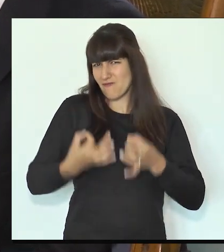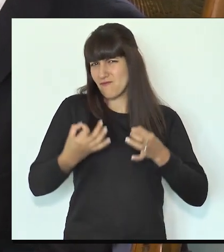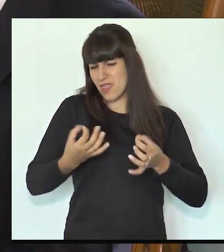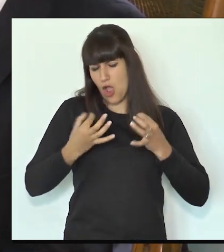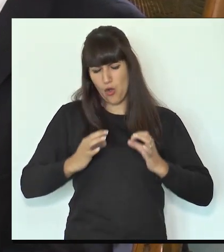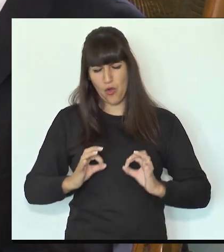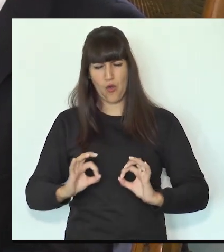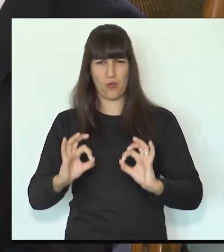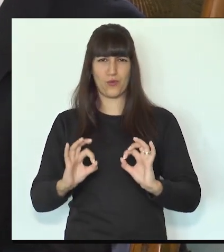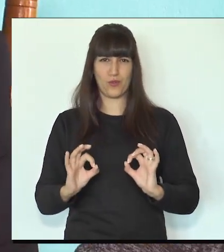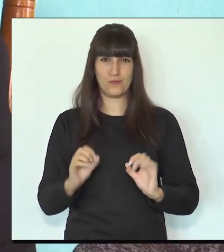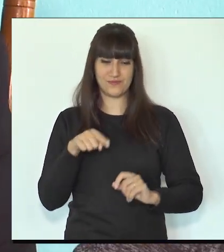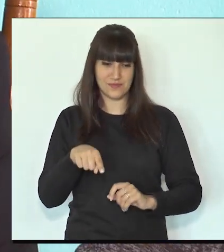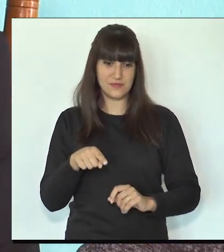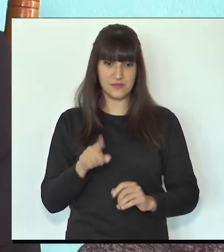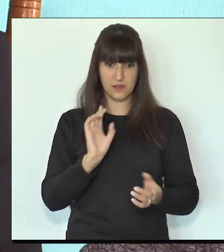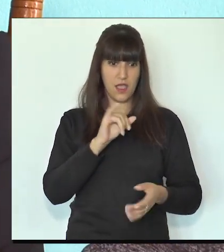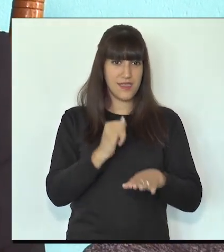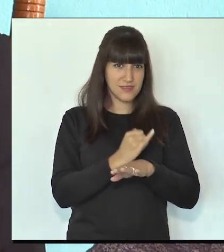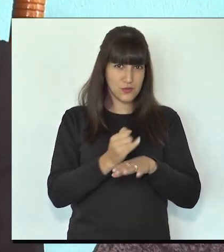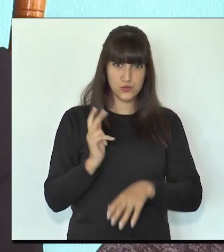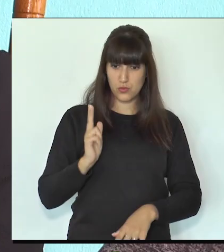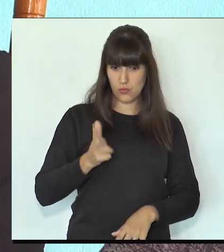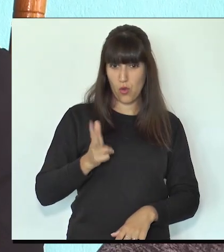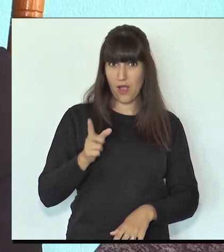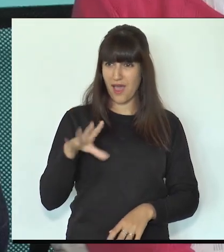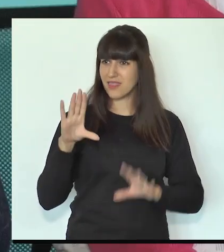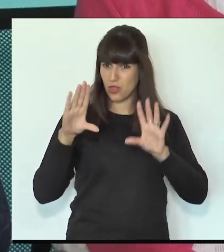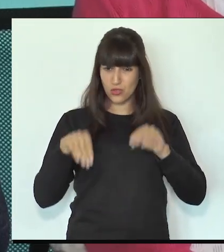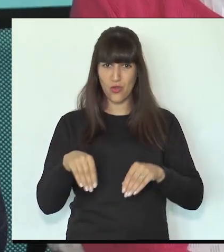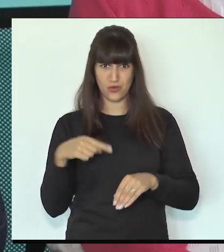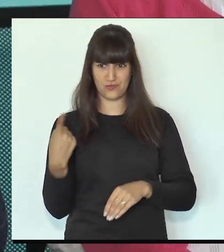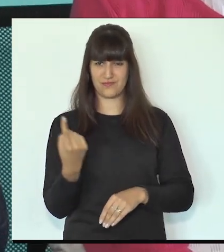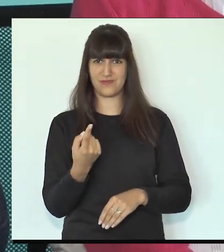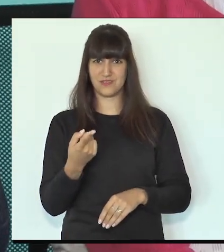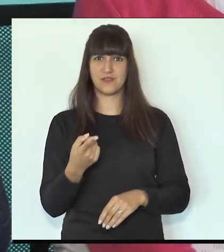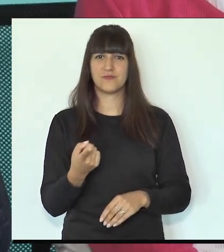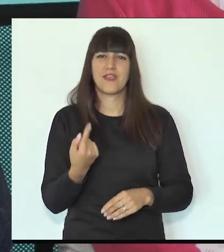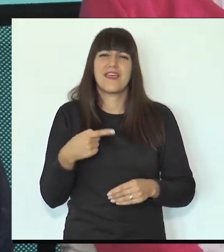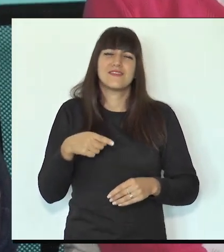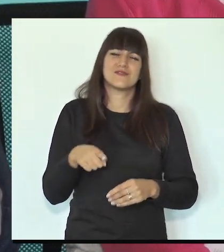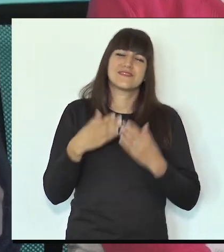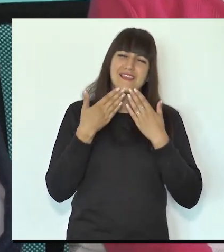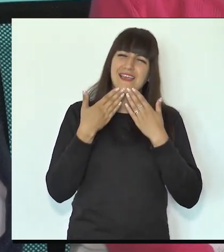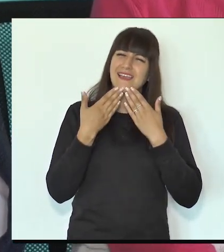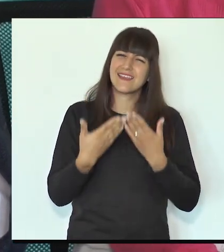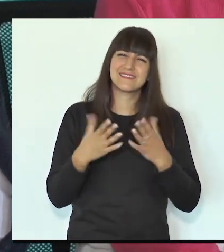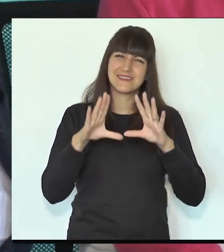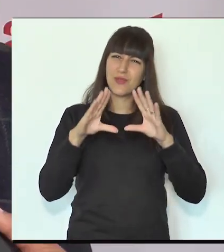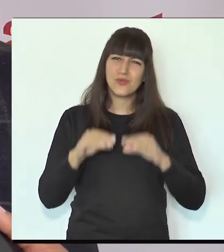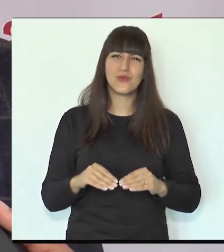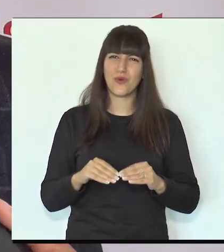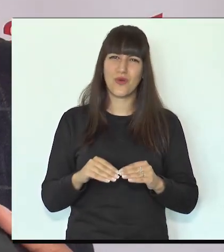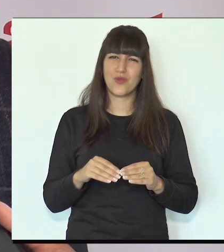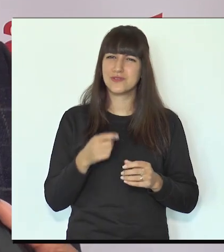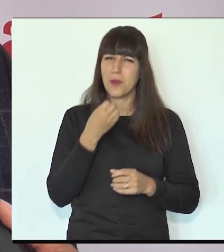digna y todas las comodidades. Este es el hogar de todos ellos, que bueno, así que un gran agradecimiento a